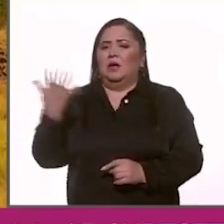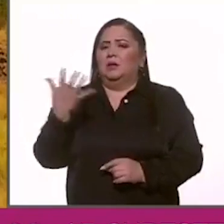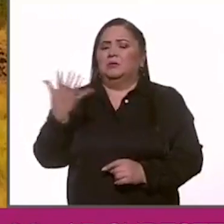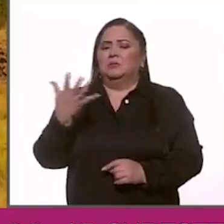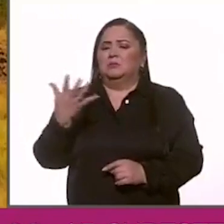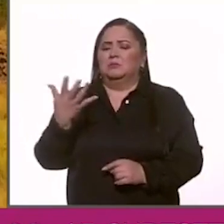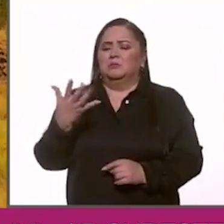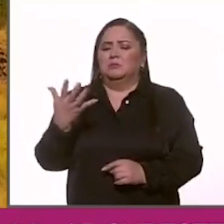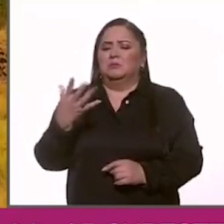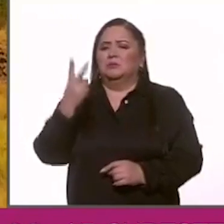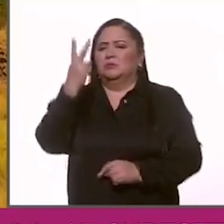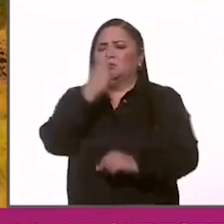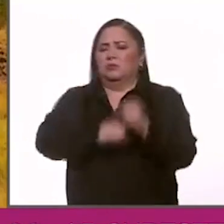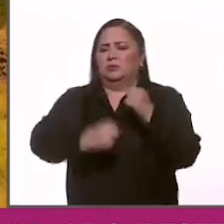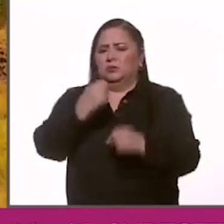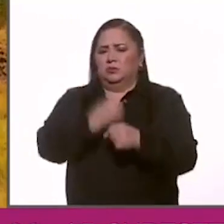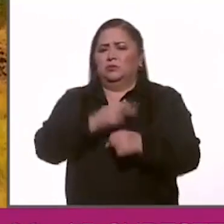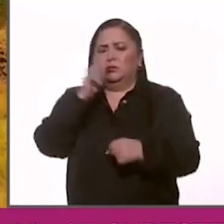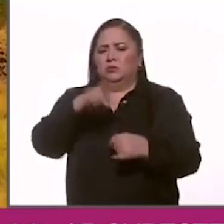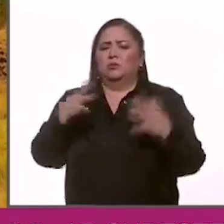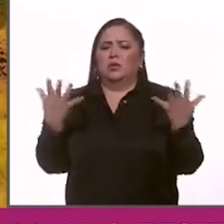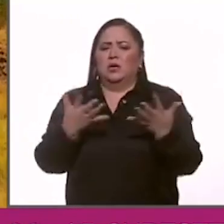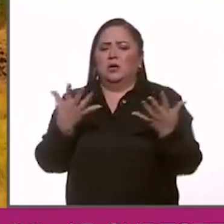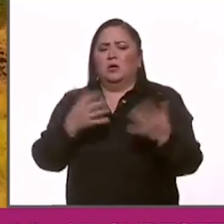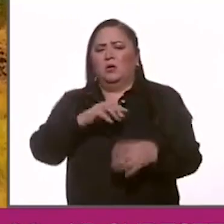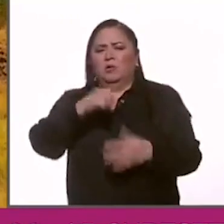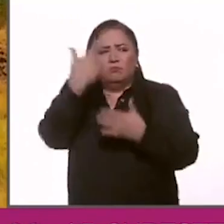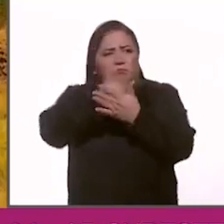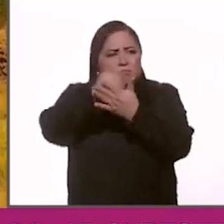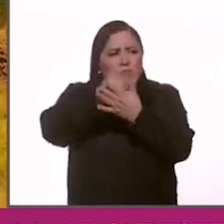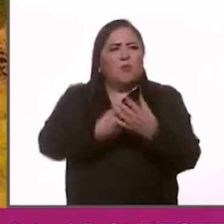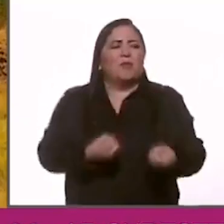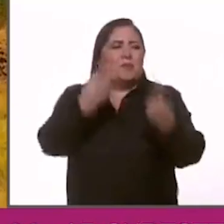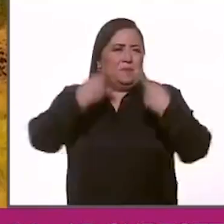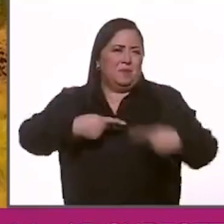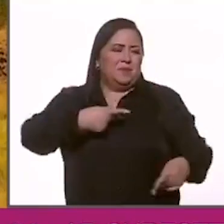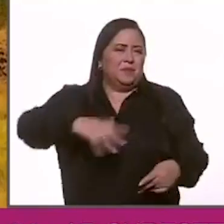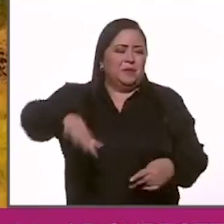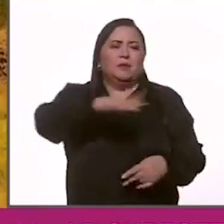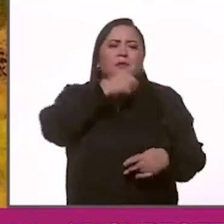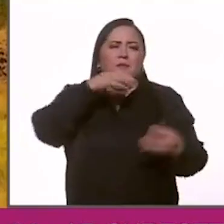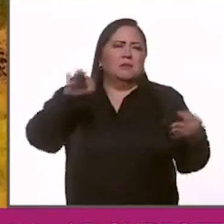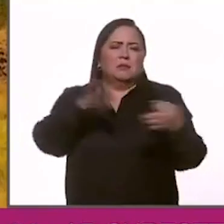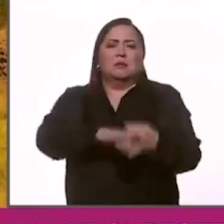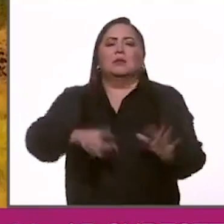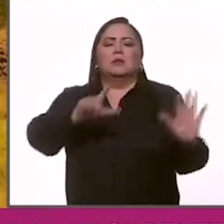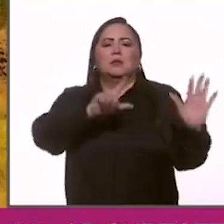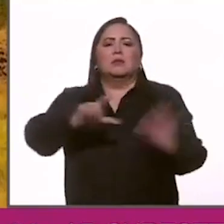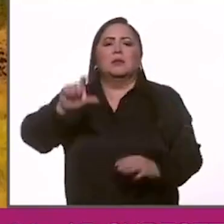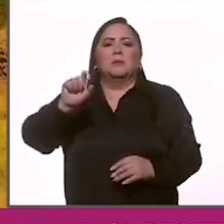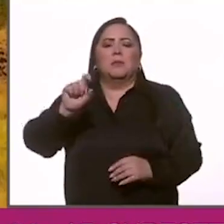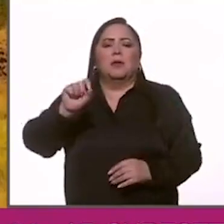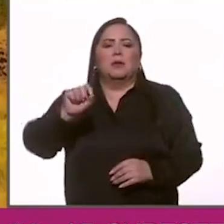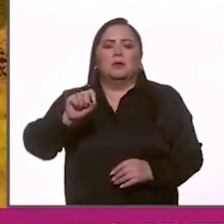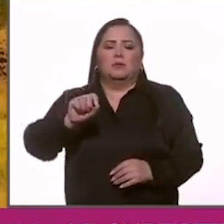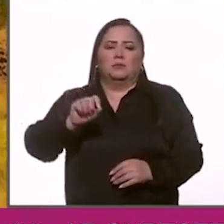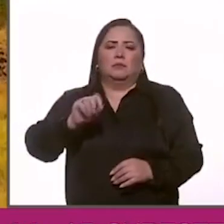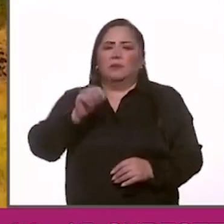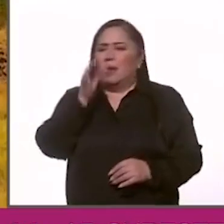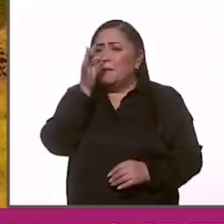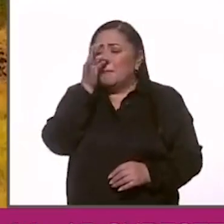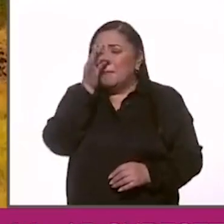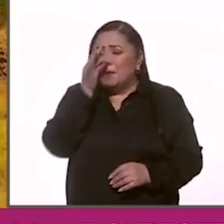Hace dos años hicimos un último censo. El aproximadamente son 720 especímenes